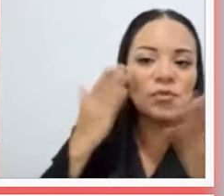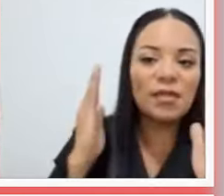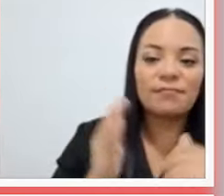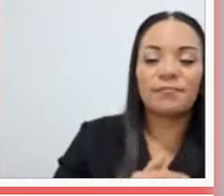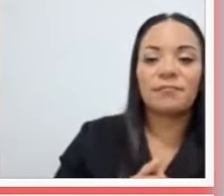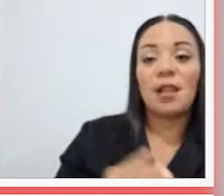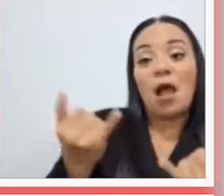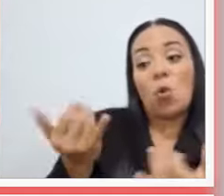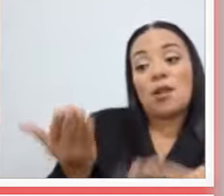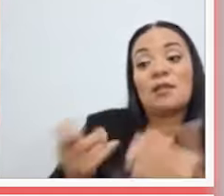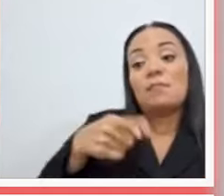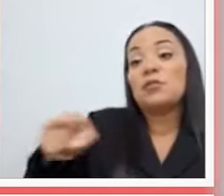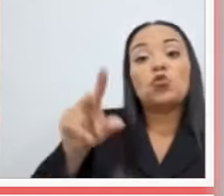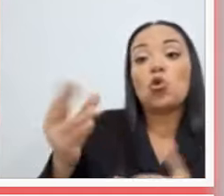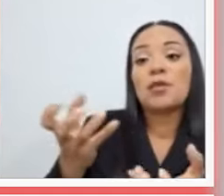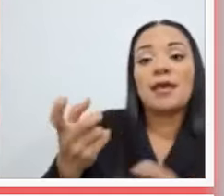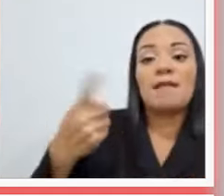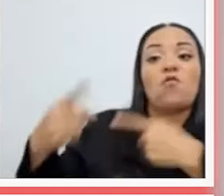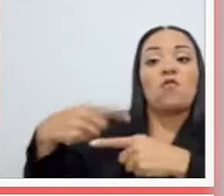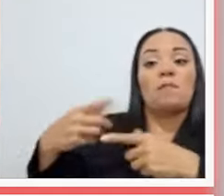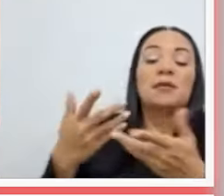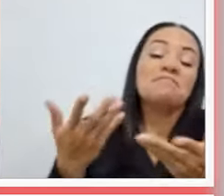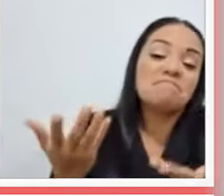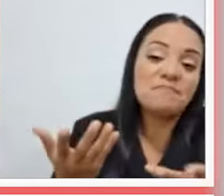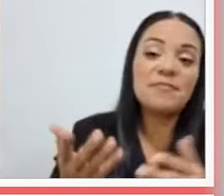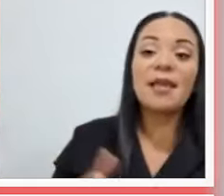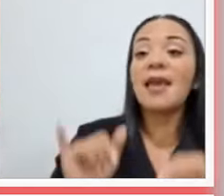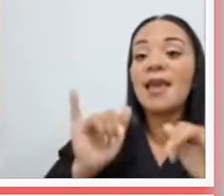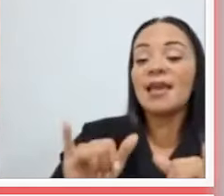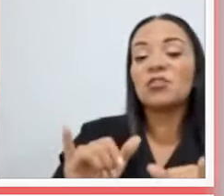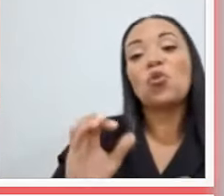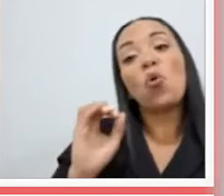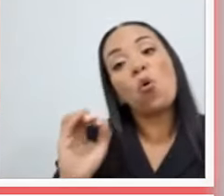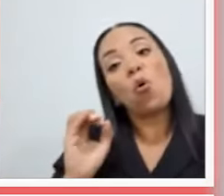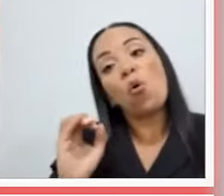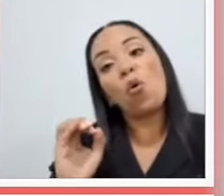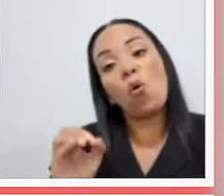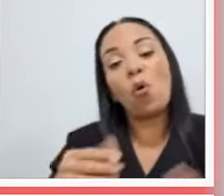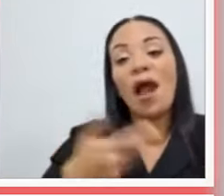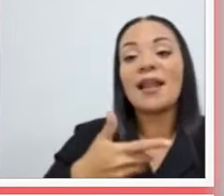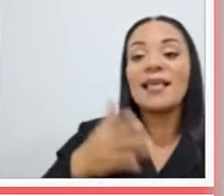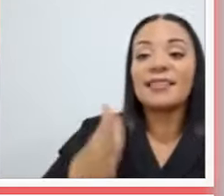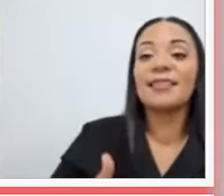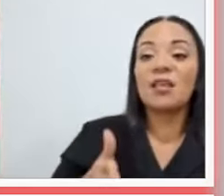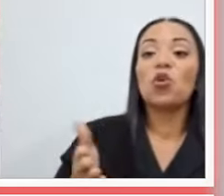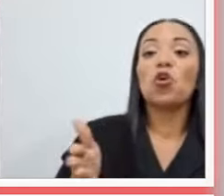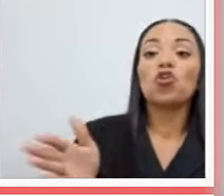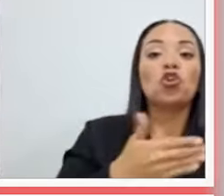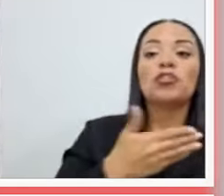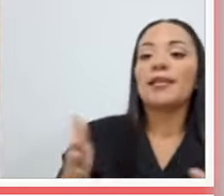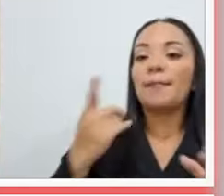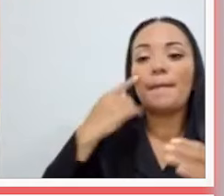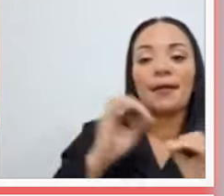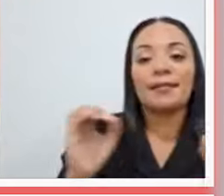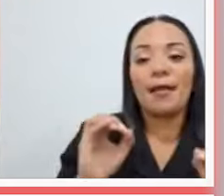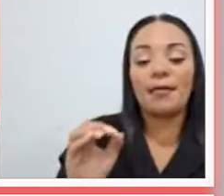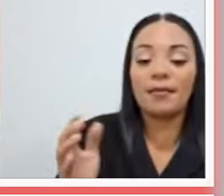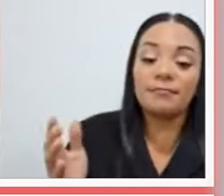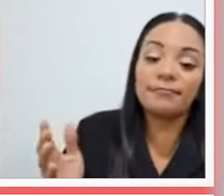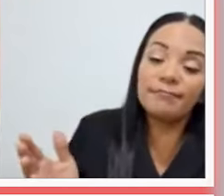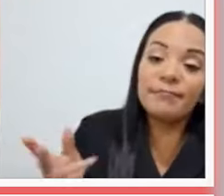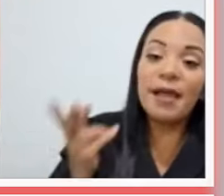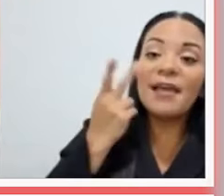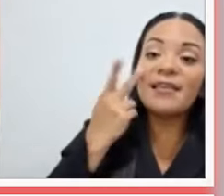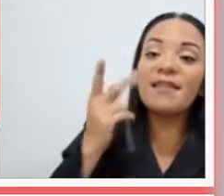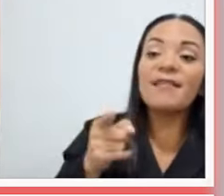No sé. ¿Es eso o el argentino este no sirve para nada? De ahí habrá que ver los credenciales de